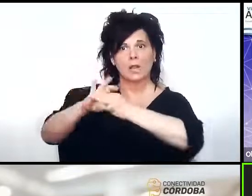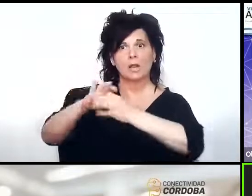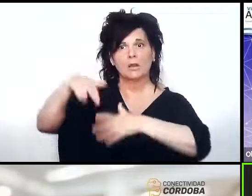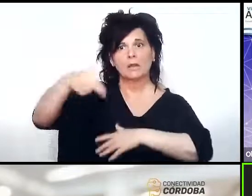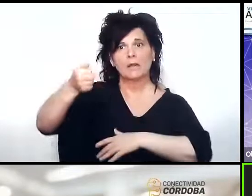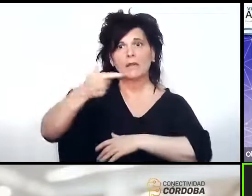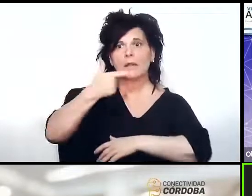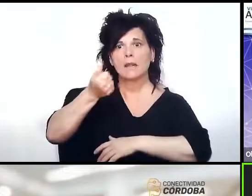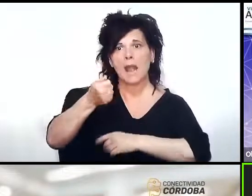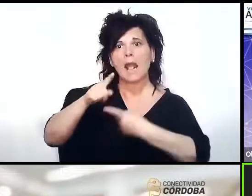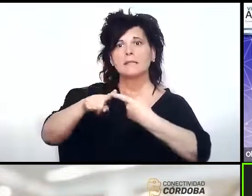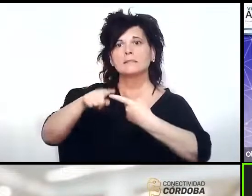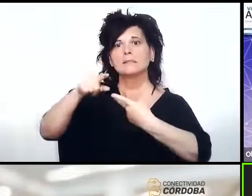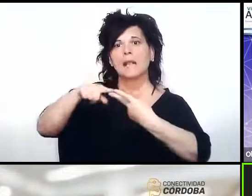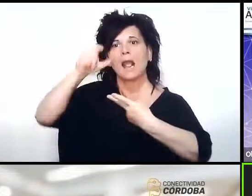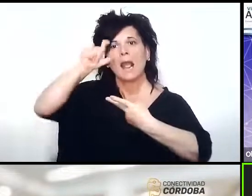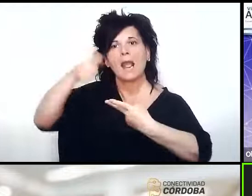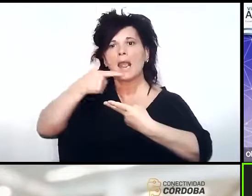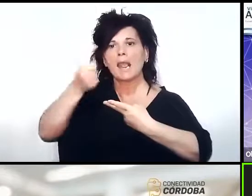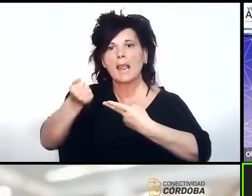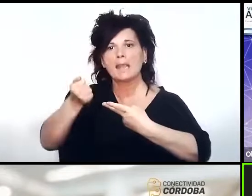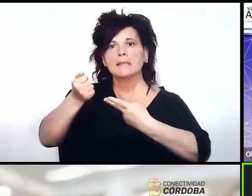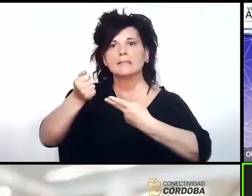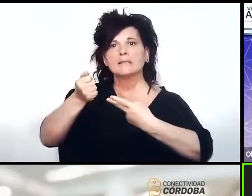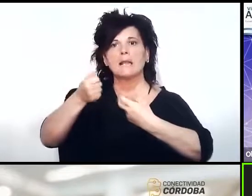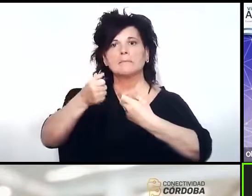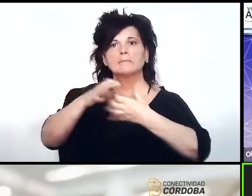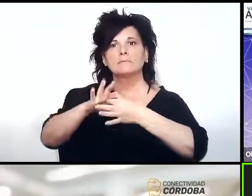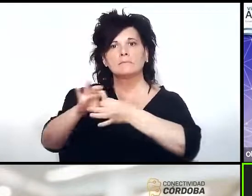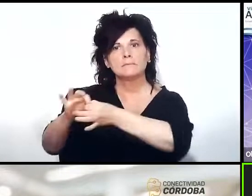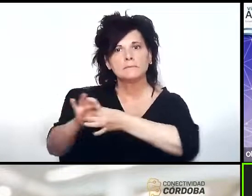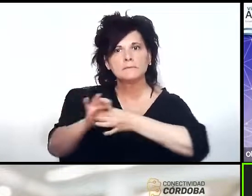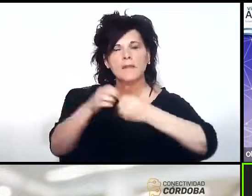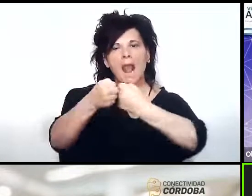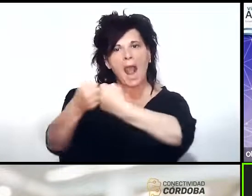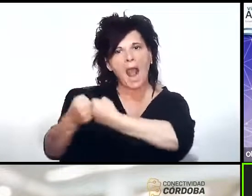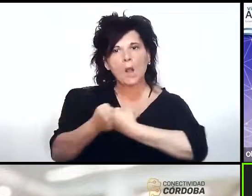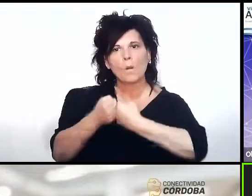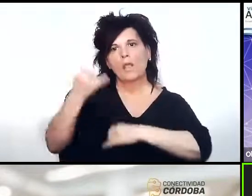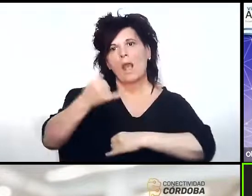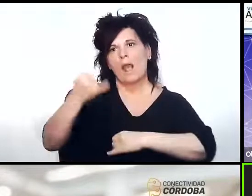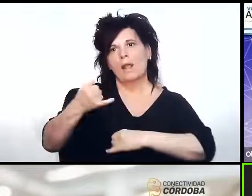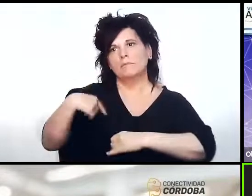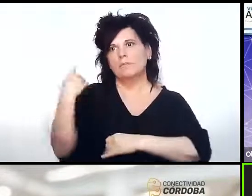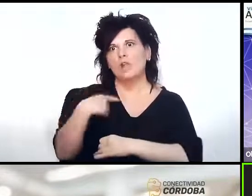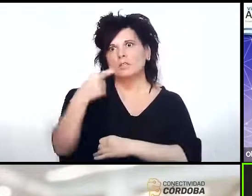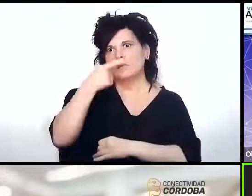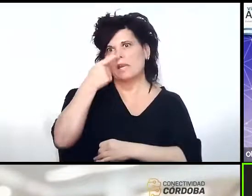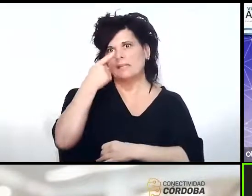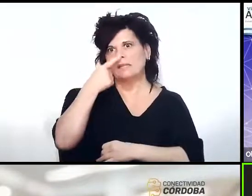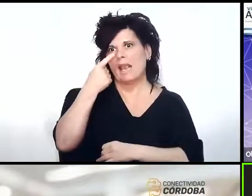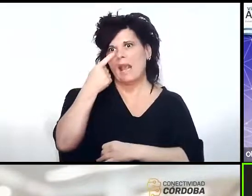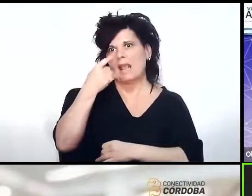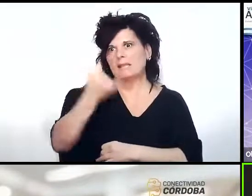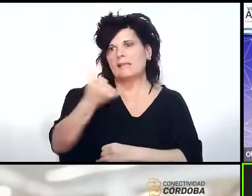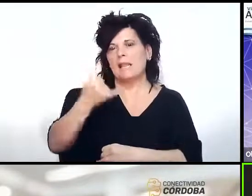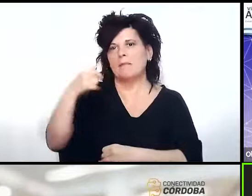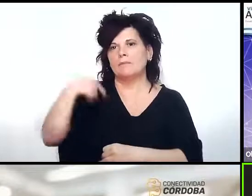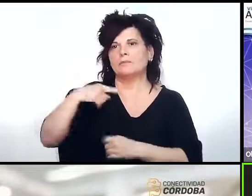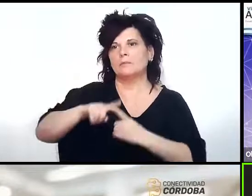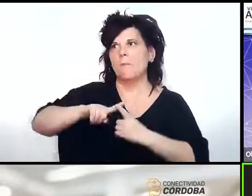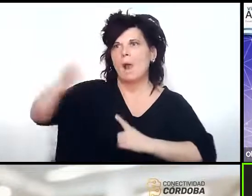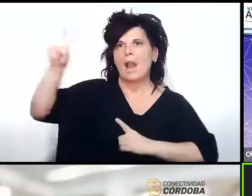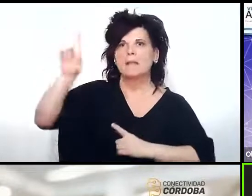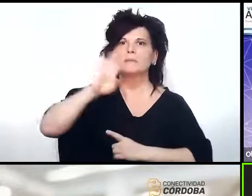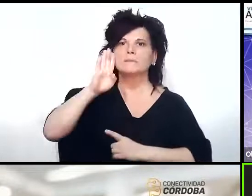convenio con la ESA y obviamente también hay intereses en juego porque nosotros vamos a lanzar Estados Unidos en general a Cabo Cañaveral